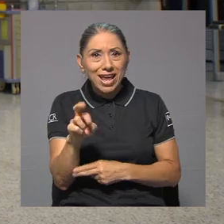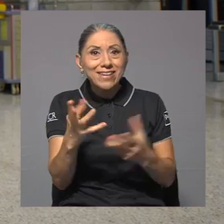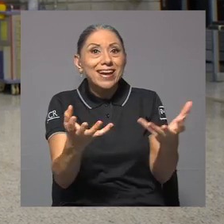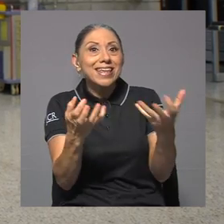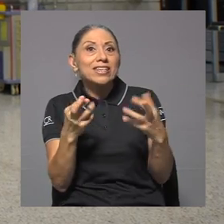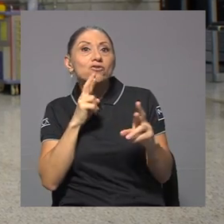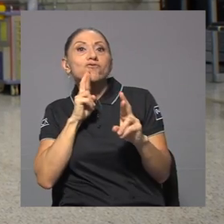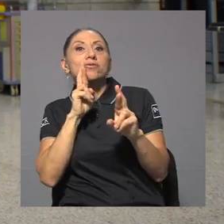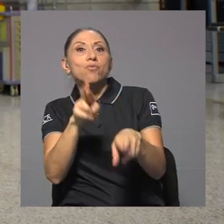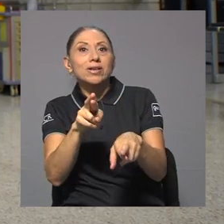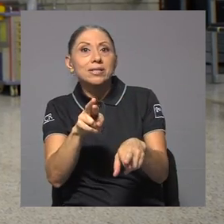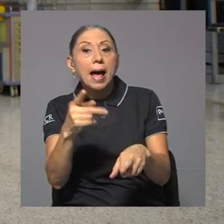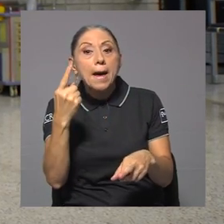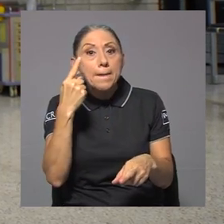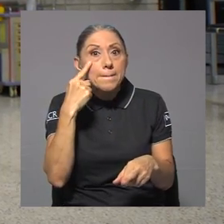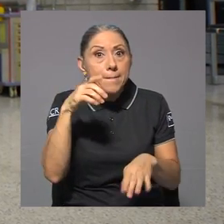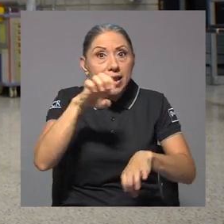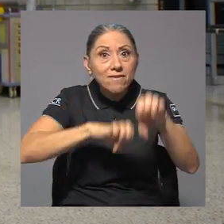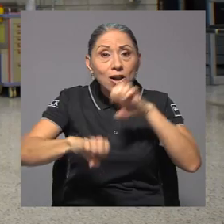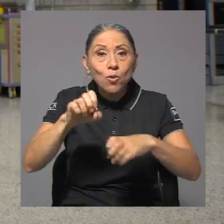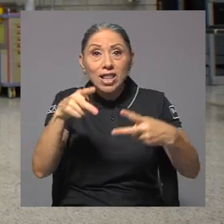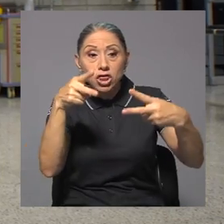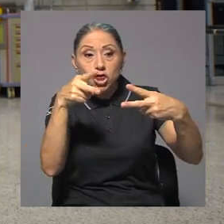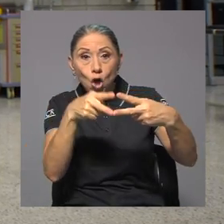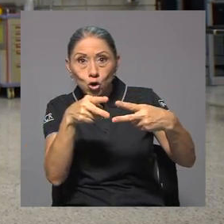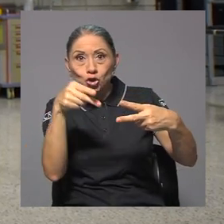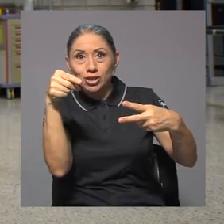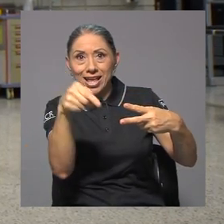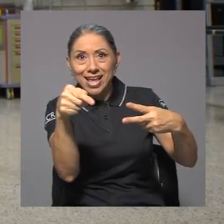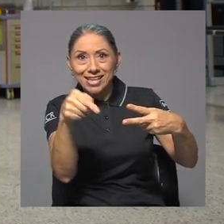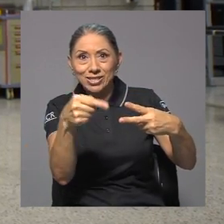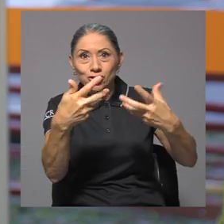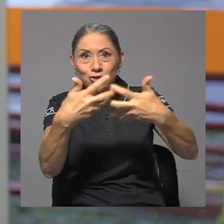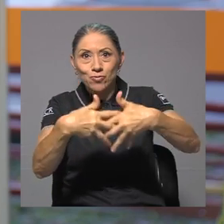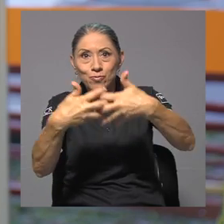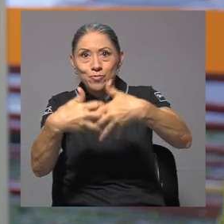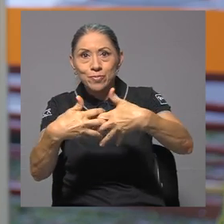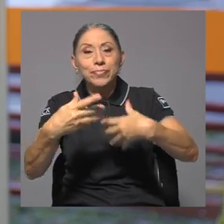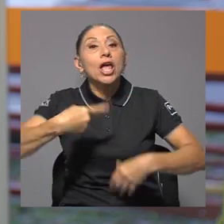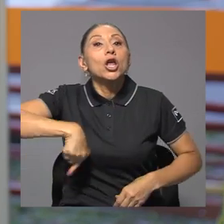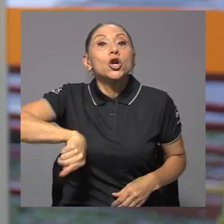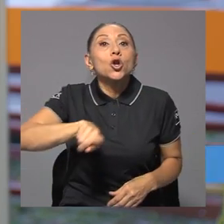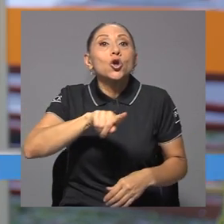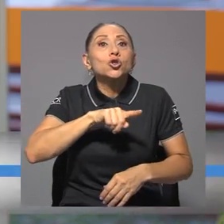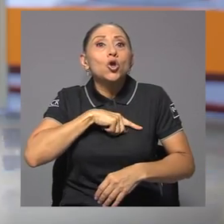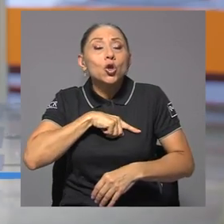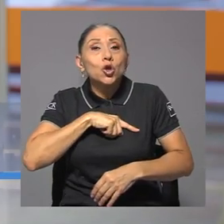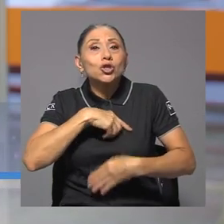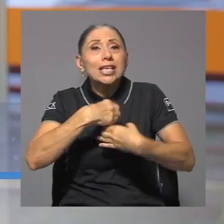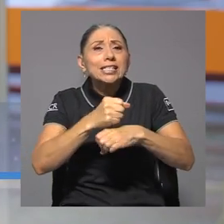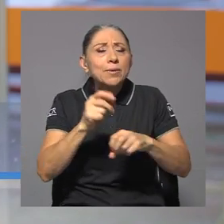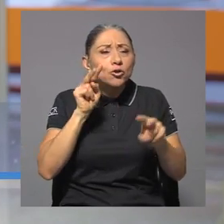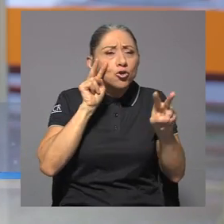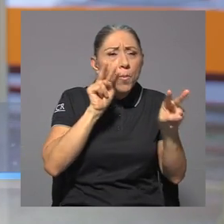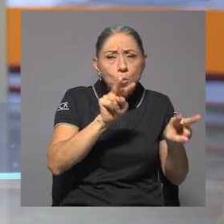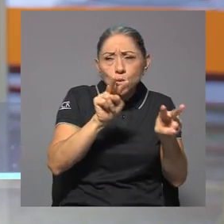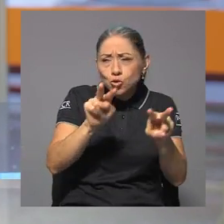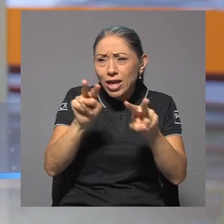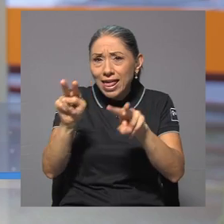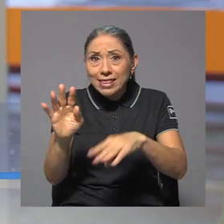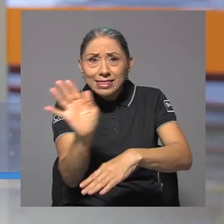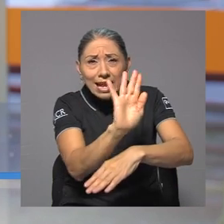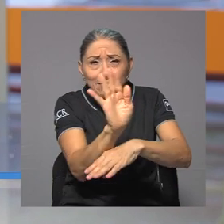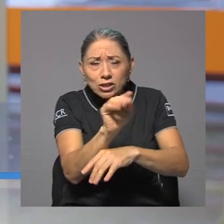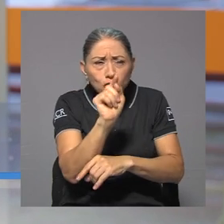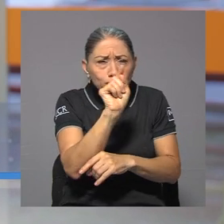al evaluar dos de estos dispositivos. Hicimos una búsqueda, un escaneo por televisión,